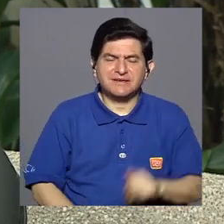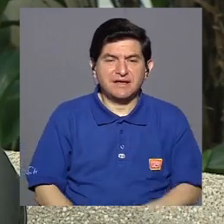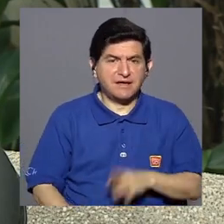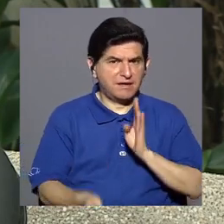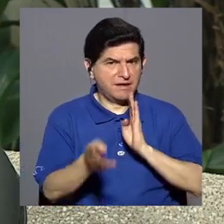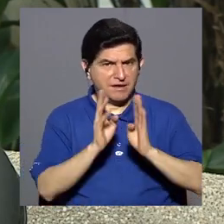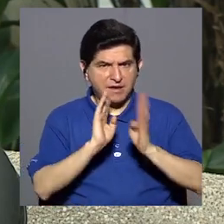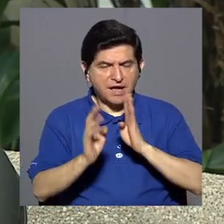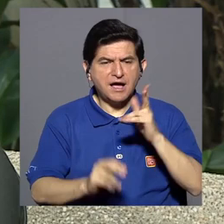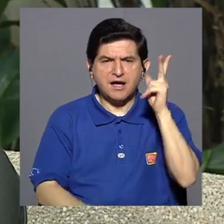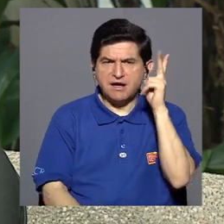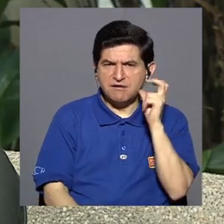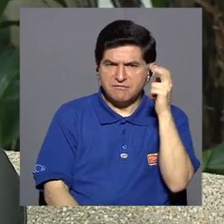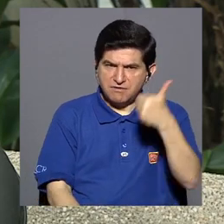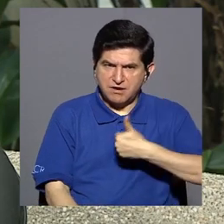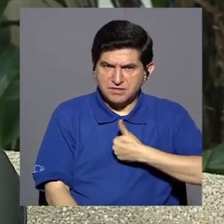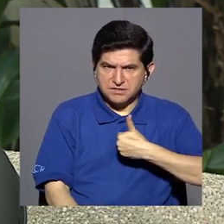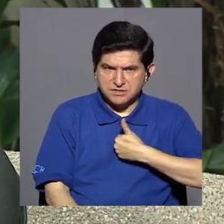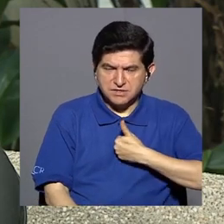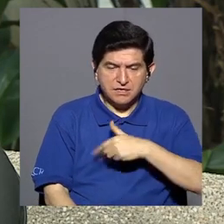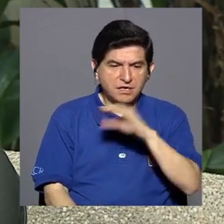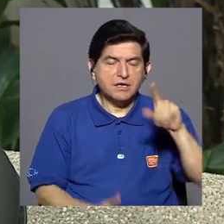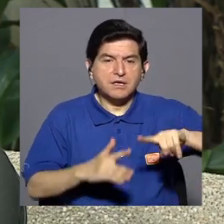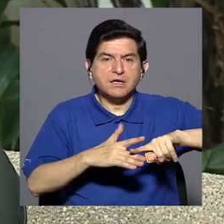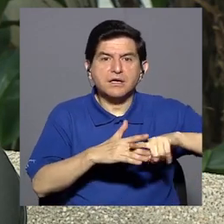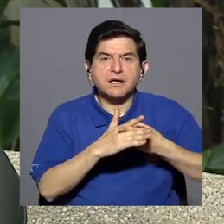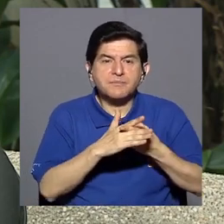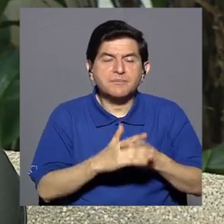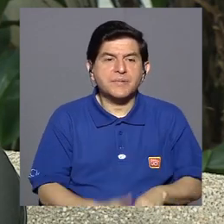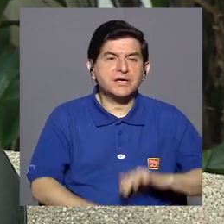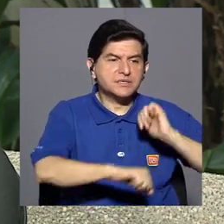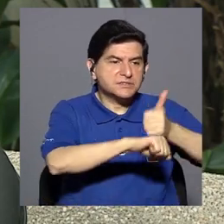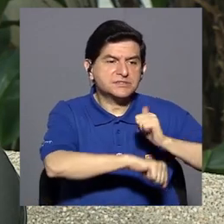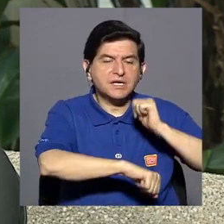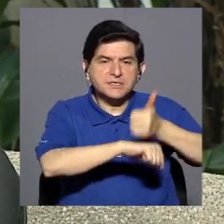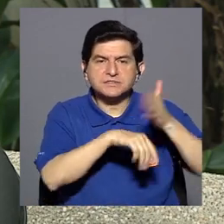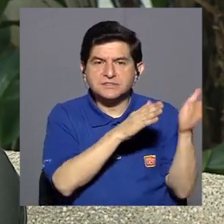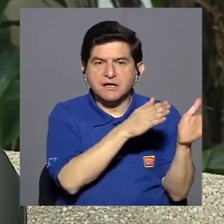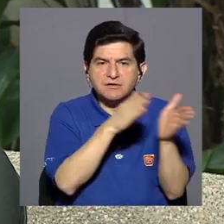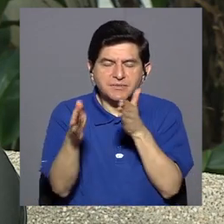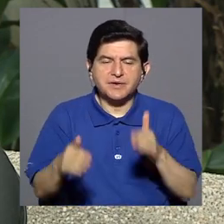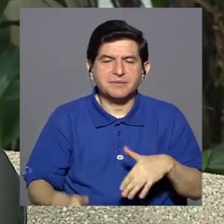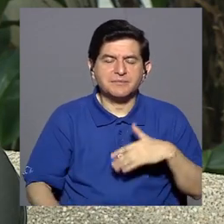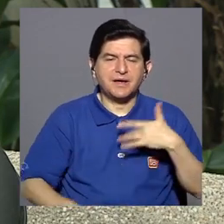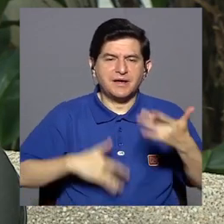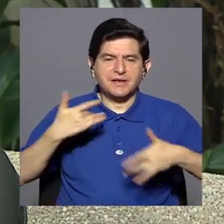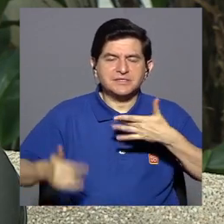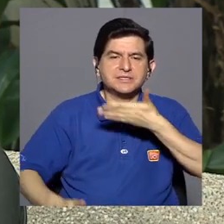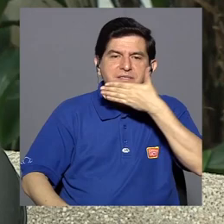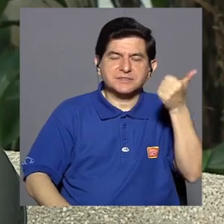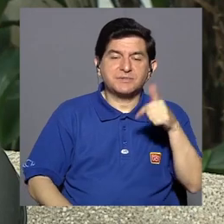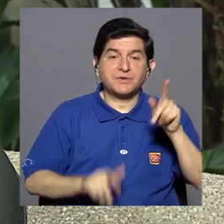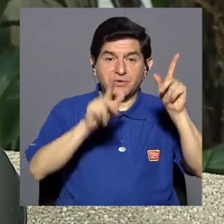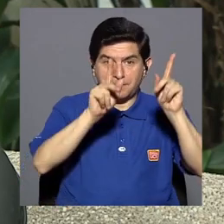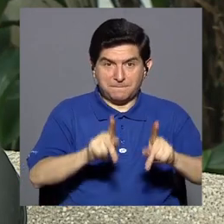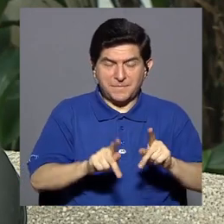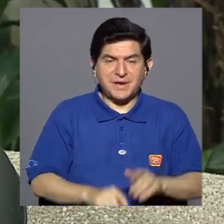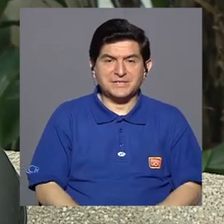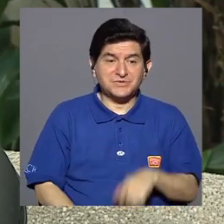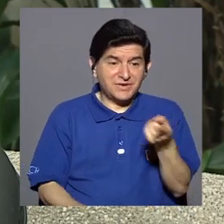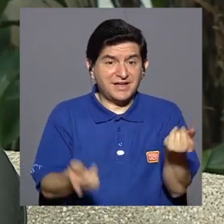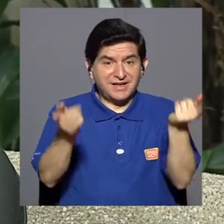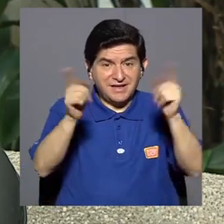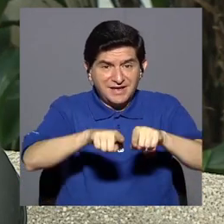Comienza a hablar, comienza a escucharse y comienza a poder formular un plan para sentirse mejor. En esta paciente, era un paciente